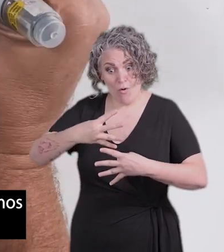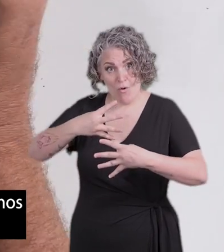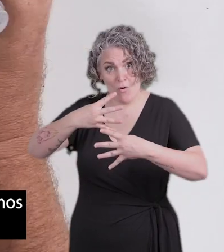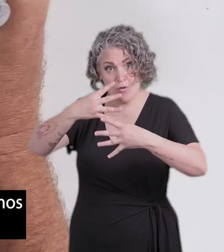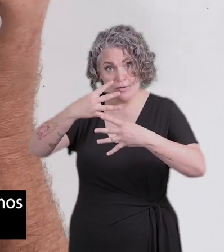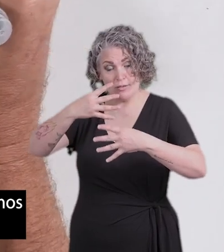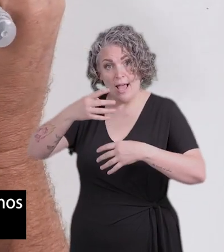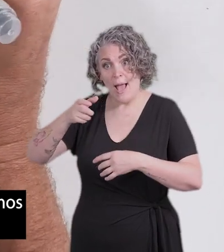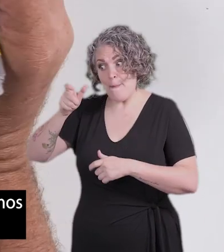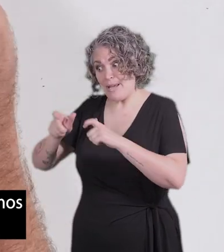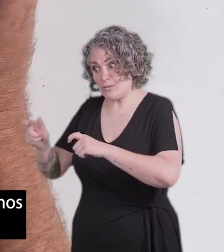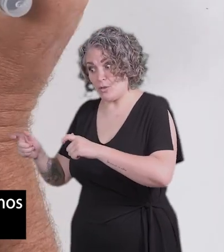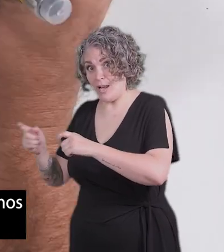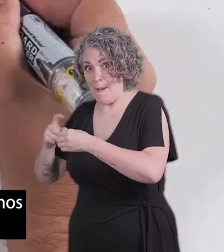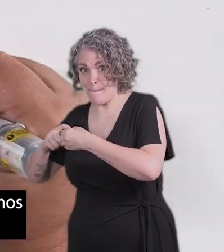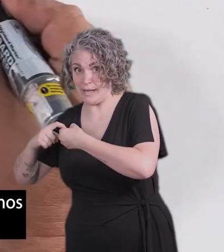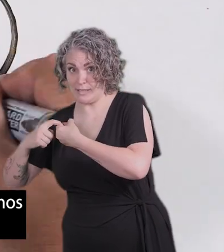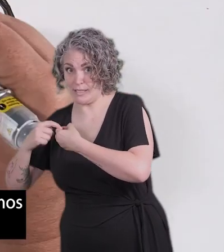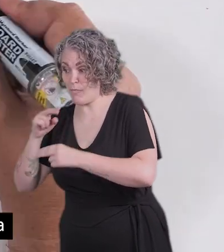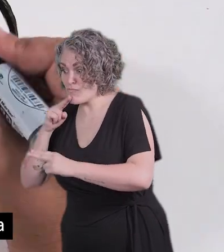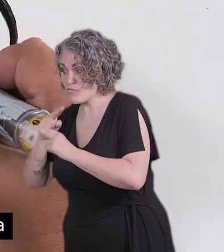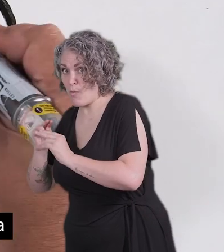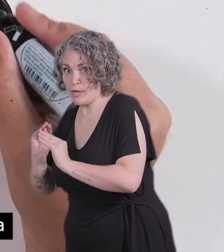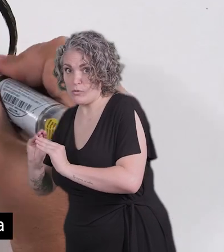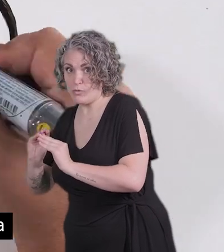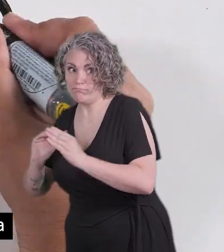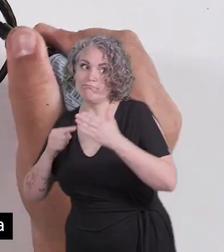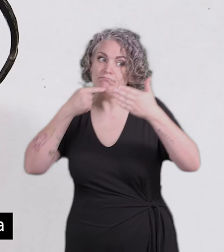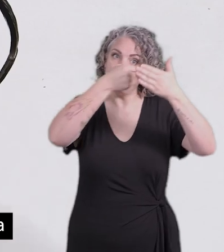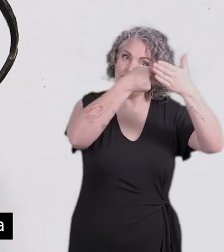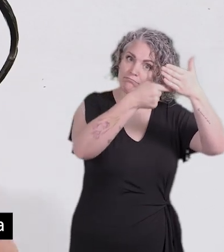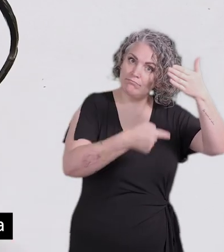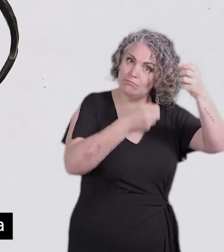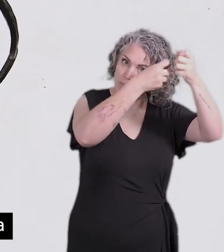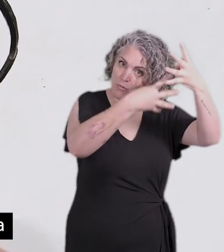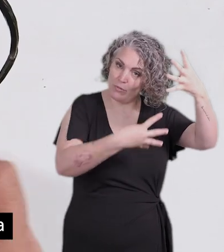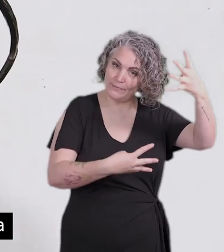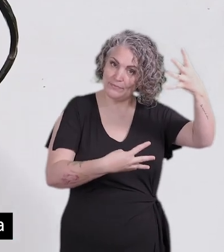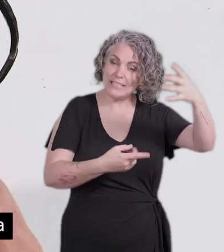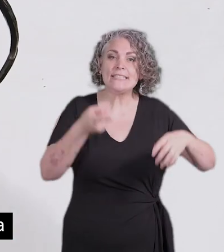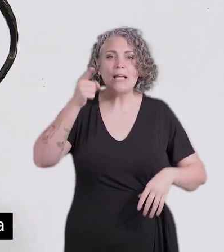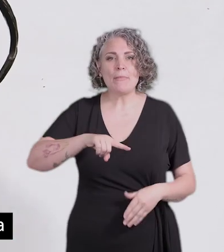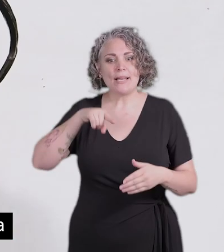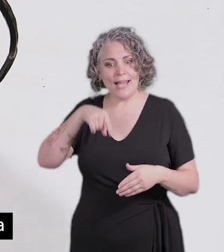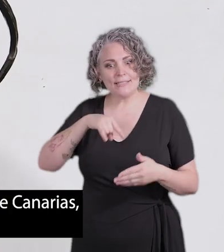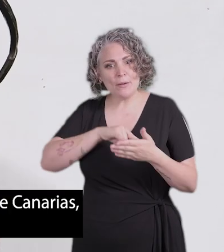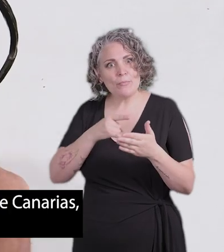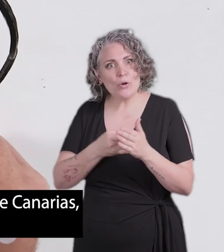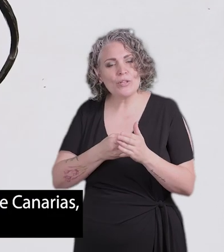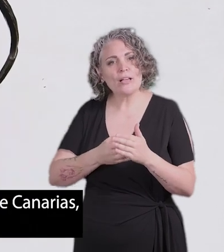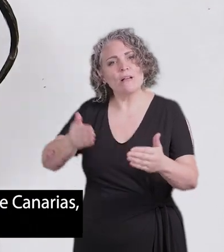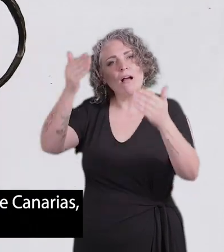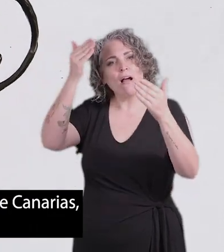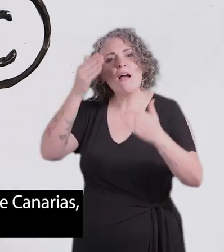No nos olvidamos de citar a nadie Y además Dedicamos el proyecto A la memoria de la primera